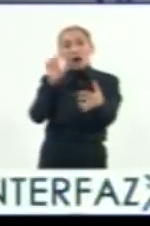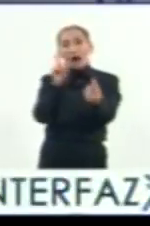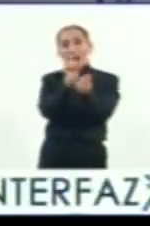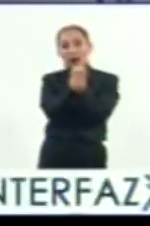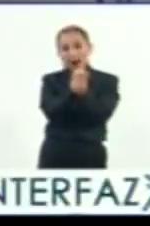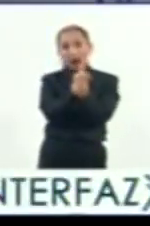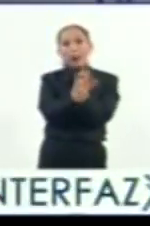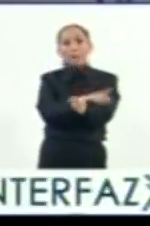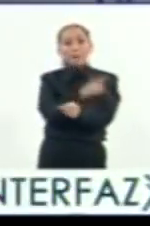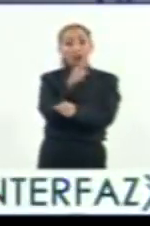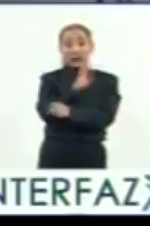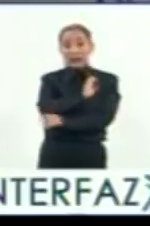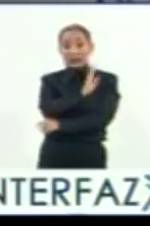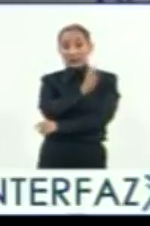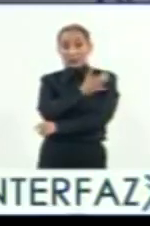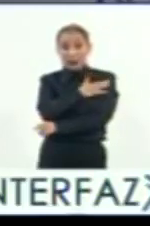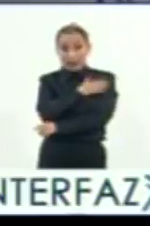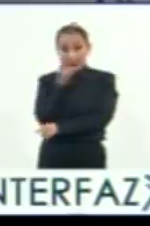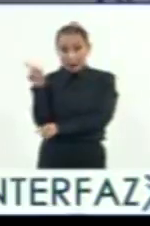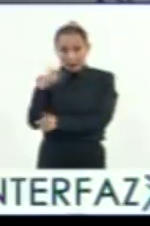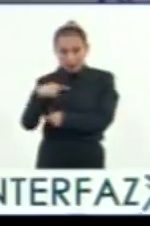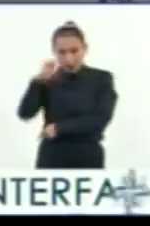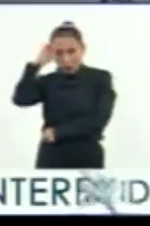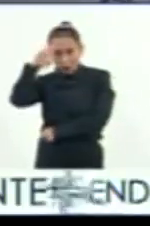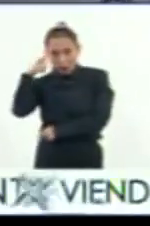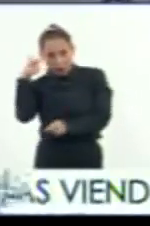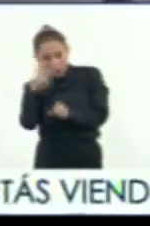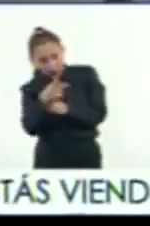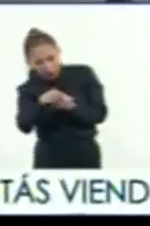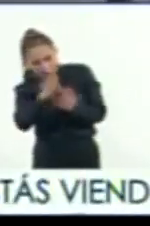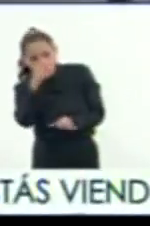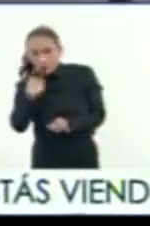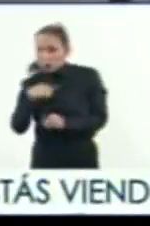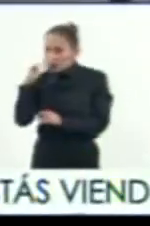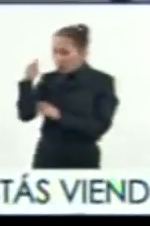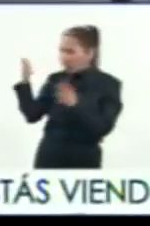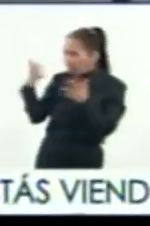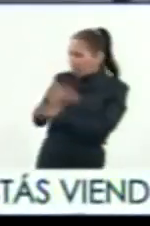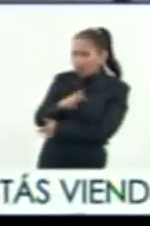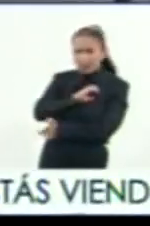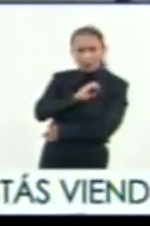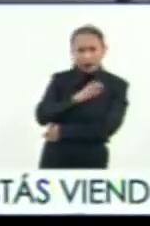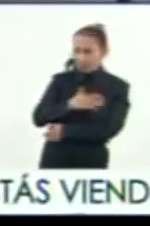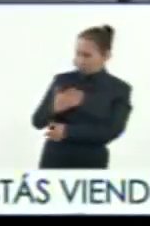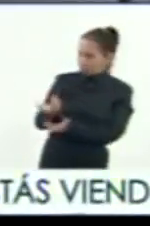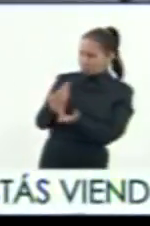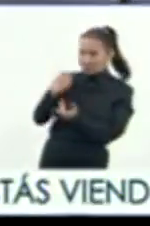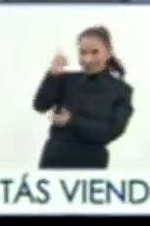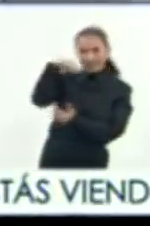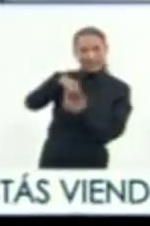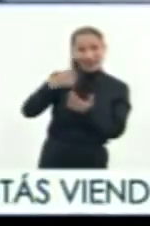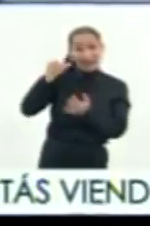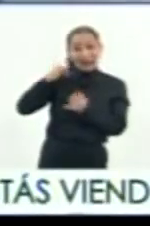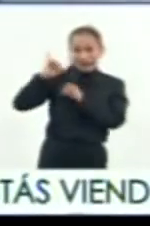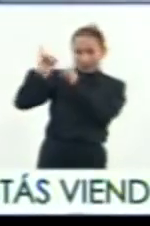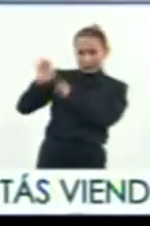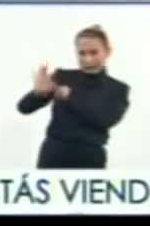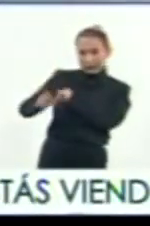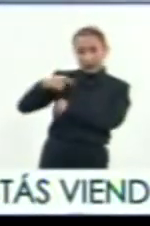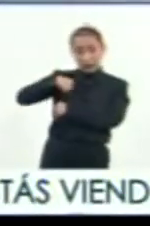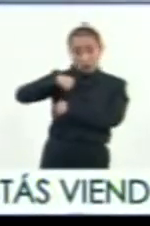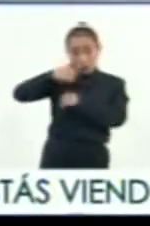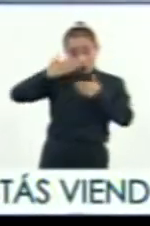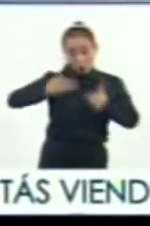porque tanto España, digamos, los europeos los descubren, como nosotros a ellos. Y hay que pensar un poco que la identidad de ser